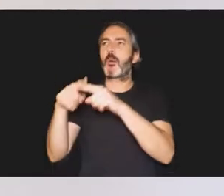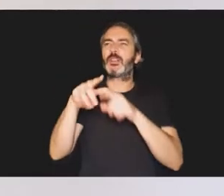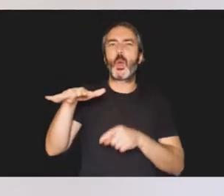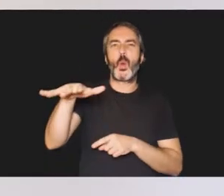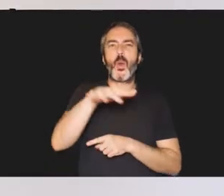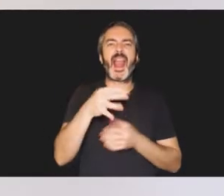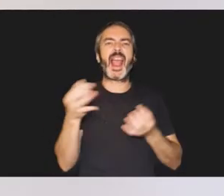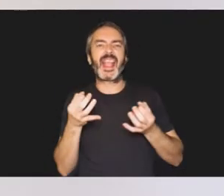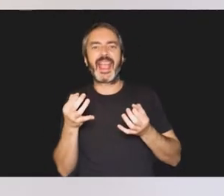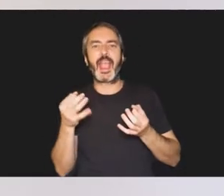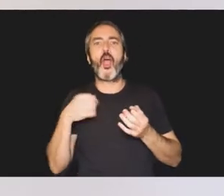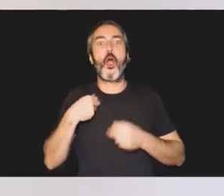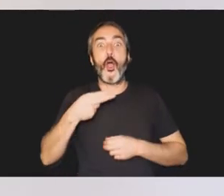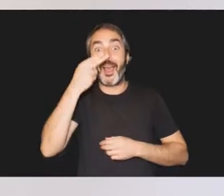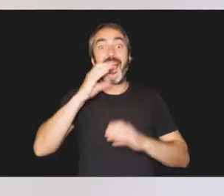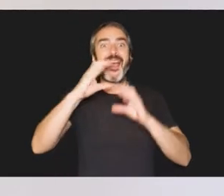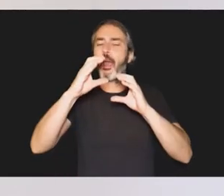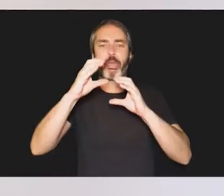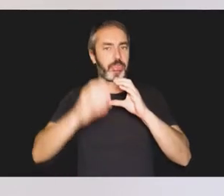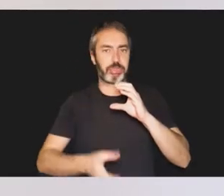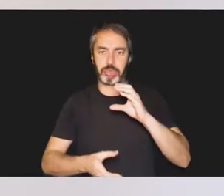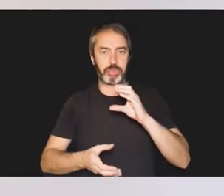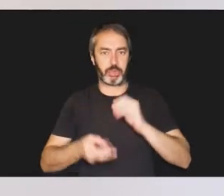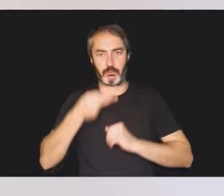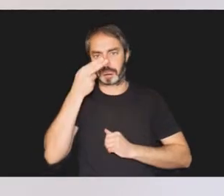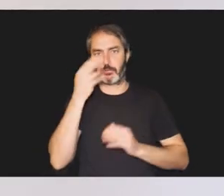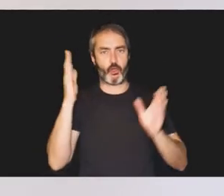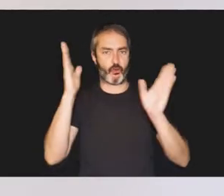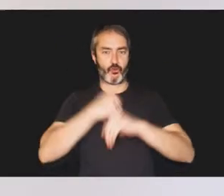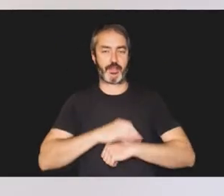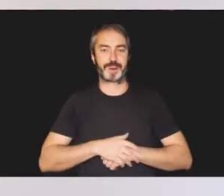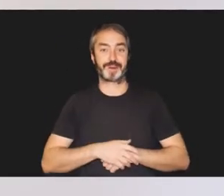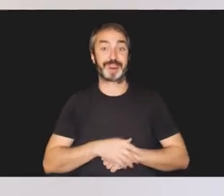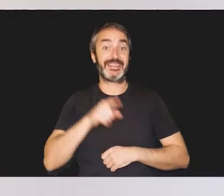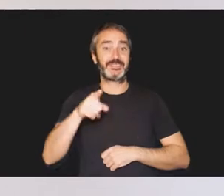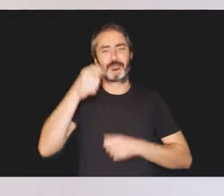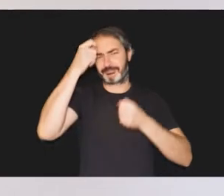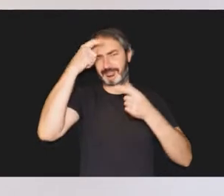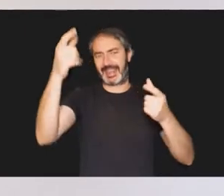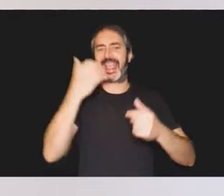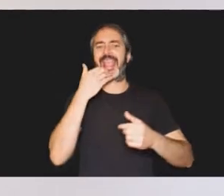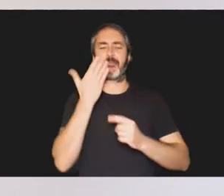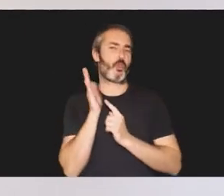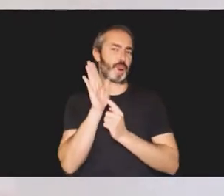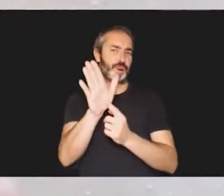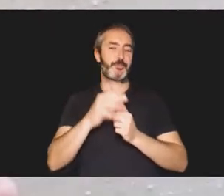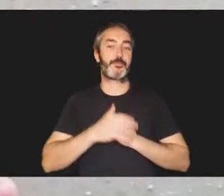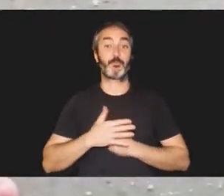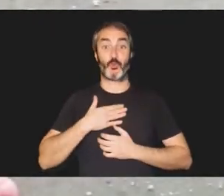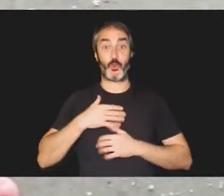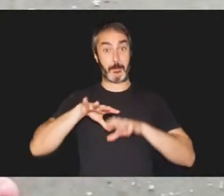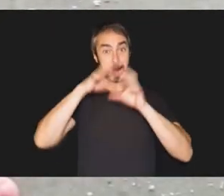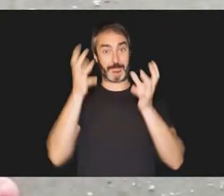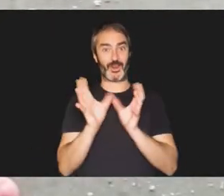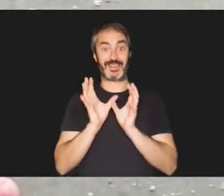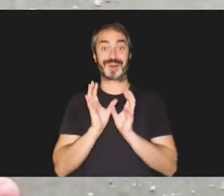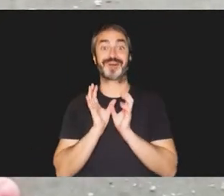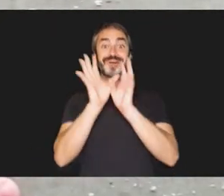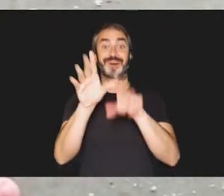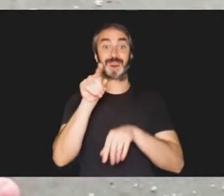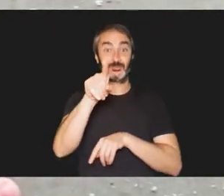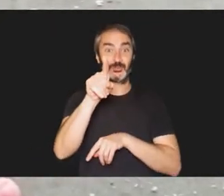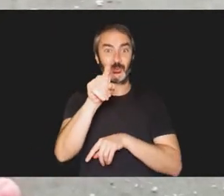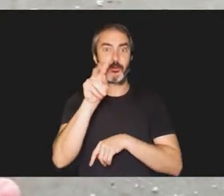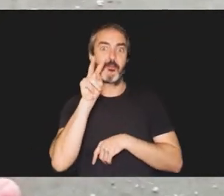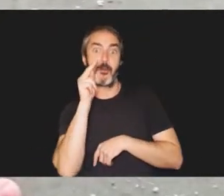y lugares o mostrar interés en la comunicación. Esto lo podemos imaginar con ejemplos sencillos. Si yo tengo una pelota y te la